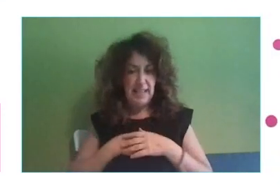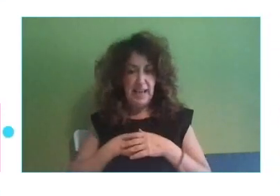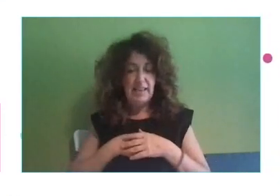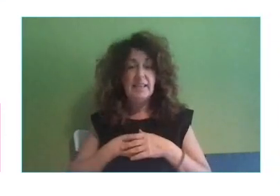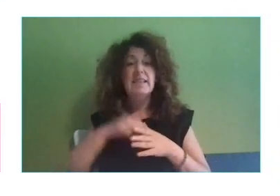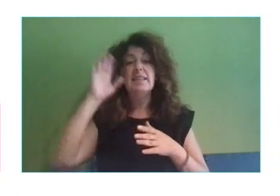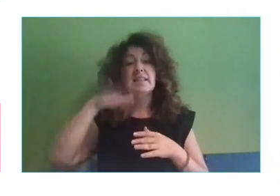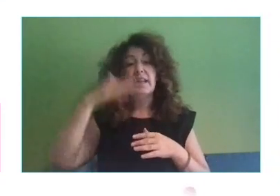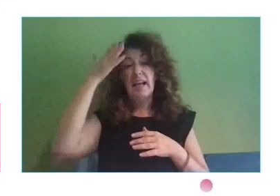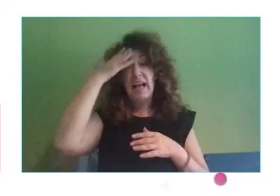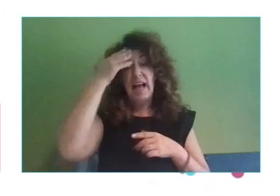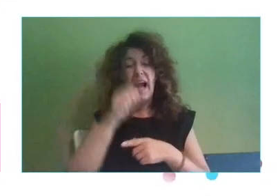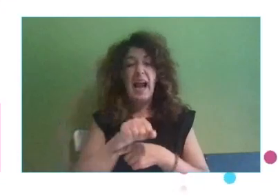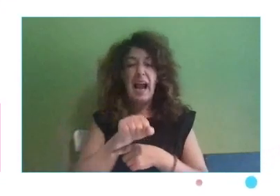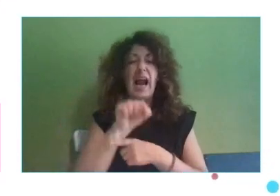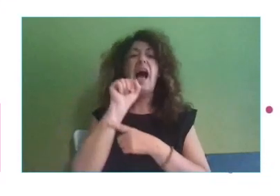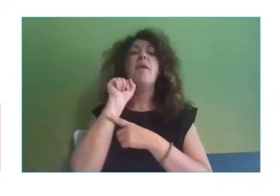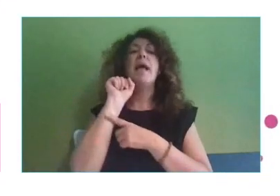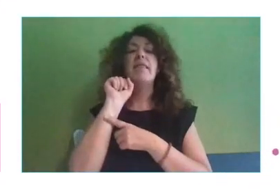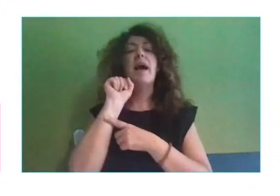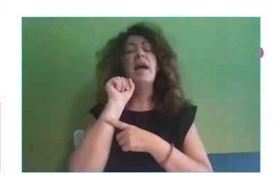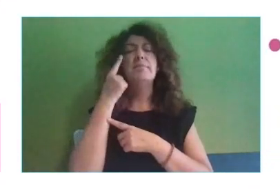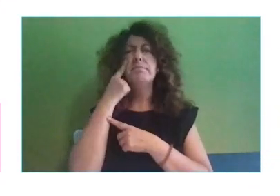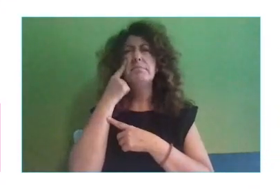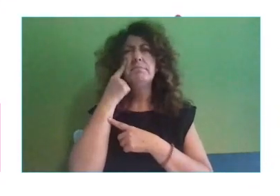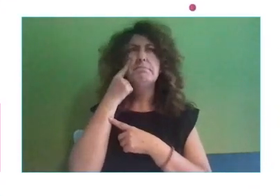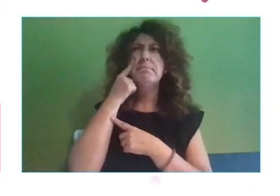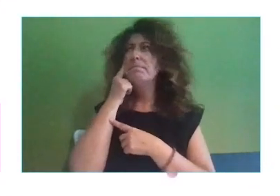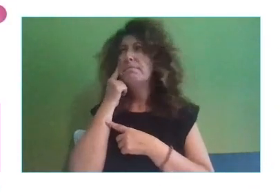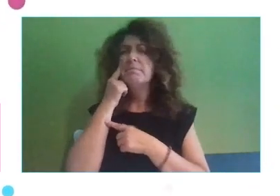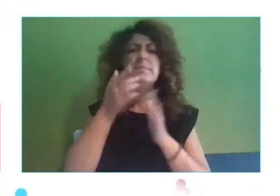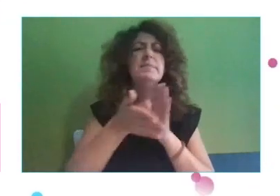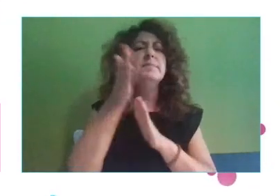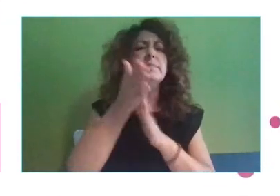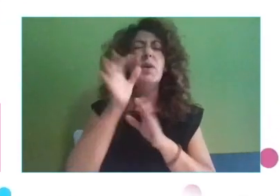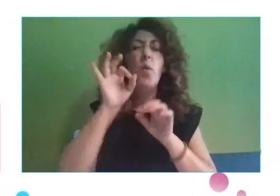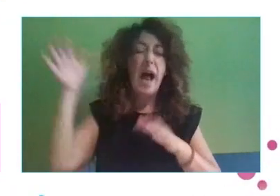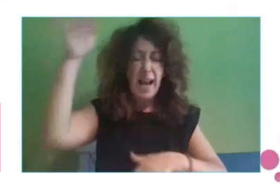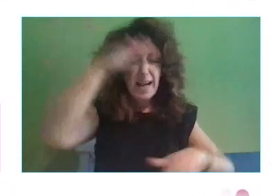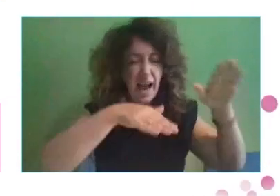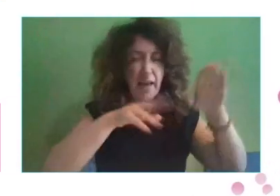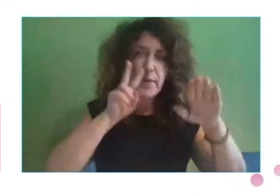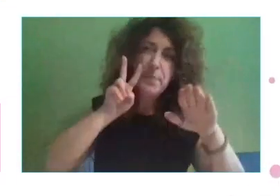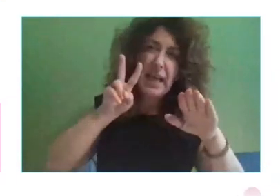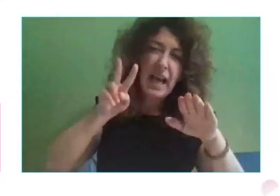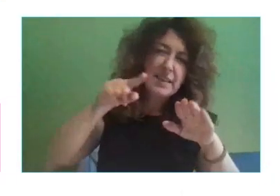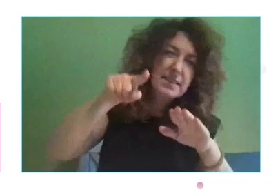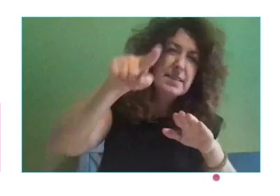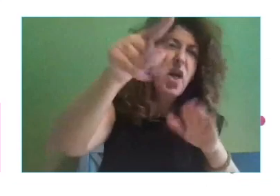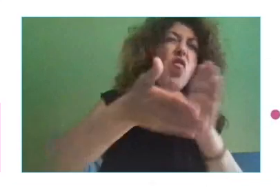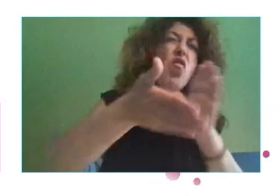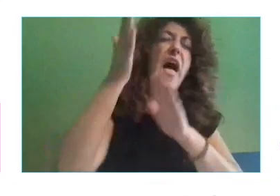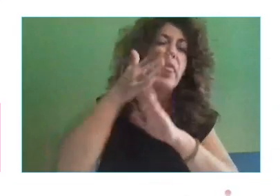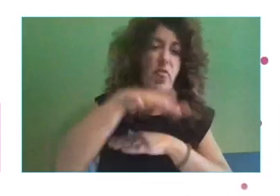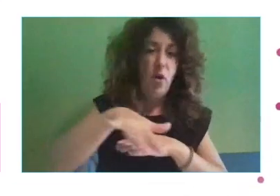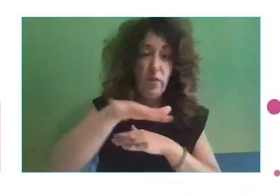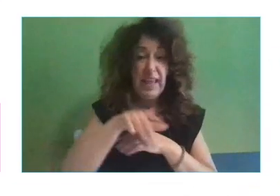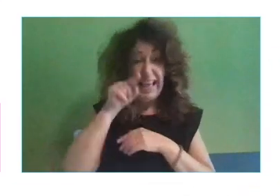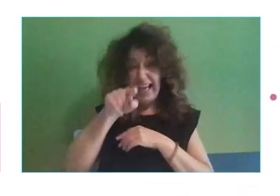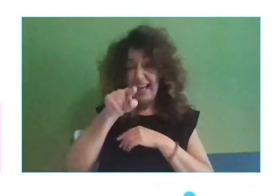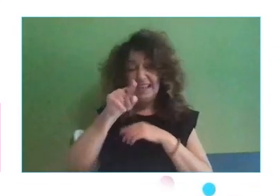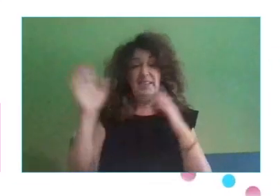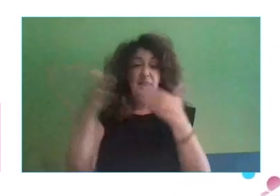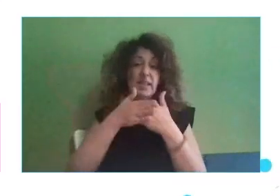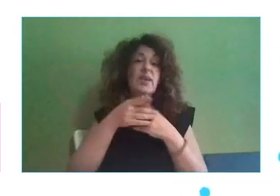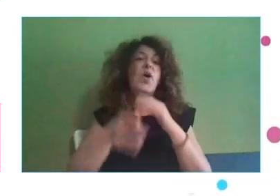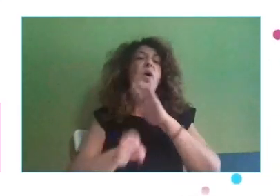orientarte, ¿no? Cosa que hacemos muchas veces cuando nadamos para intentar no perdernos en el mar, ¿no? Así que con esto os dejo, con esto cerramos, continuará. Me